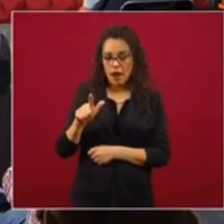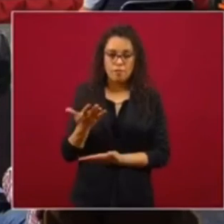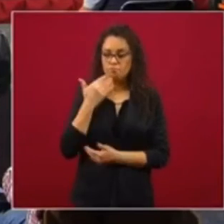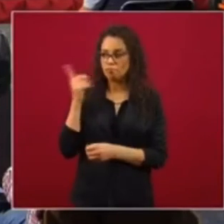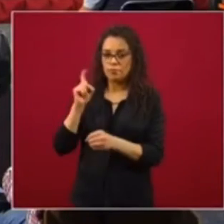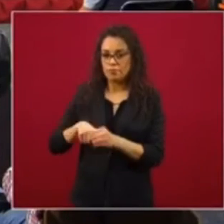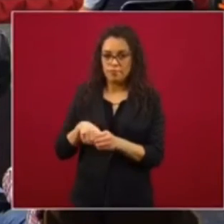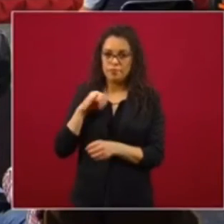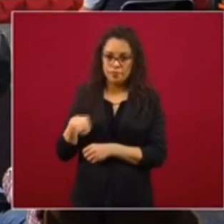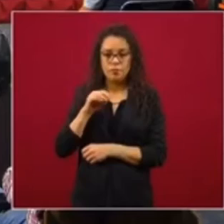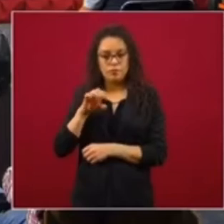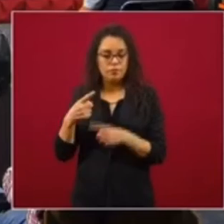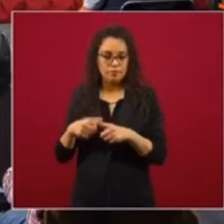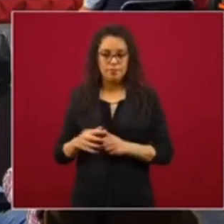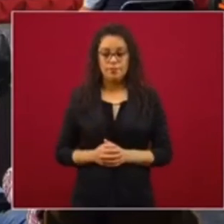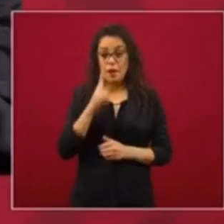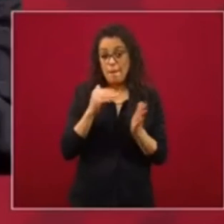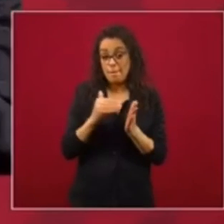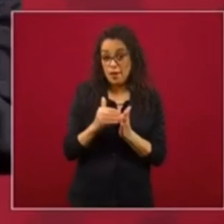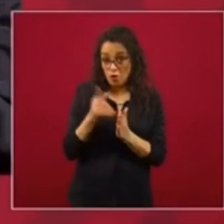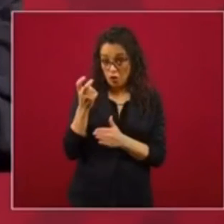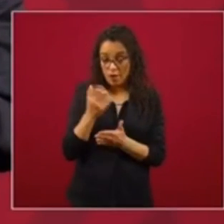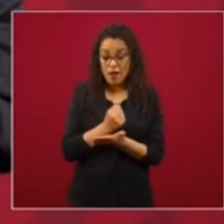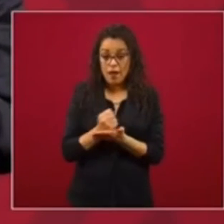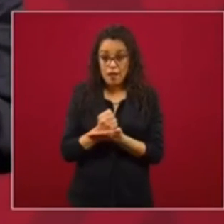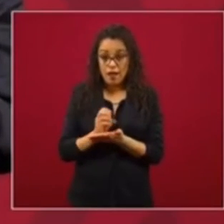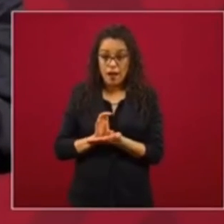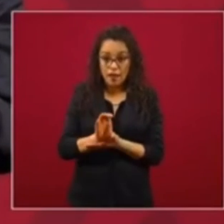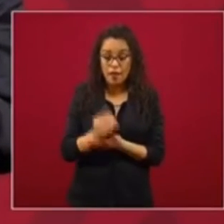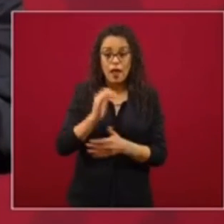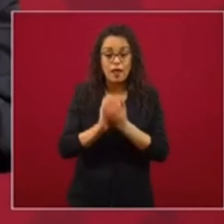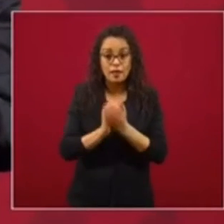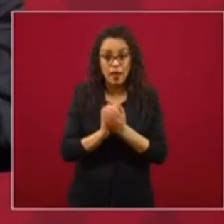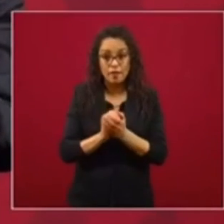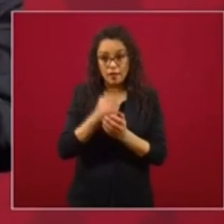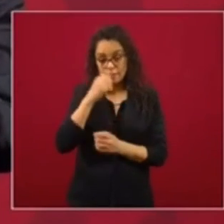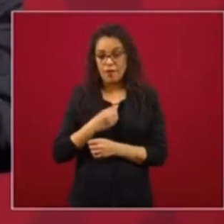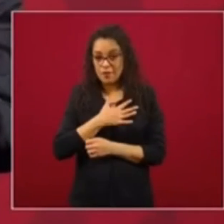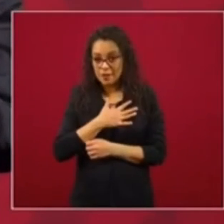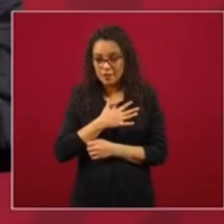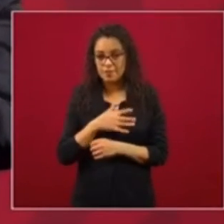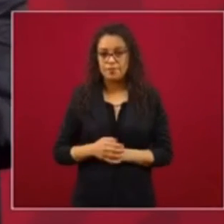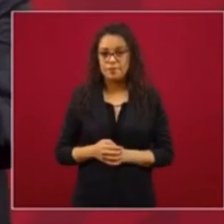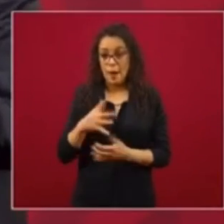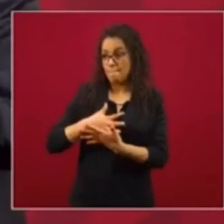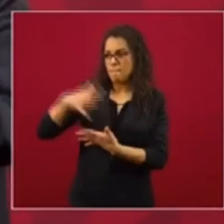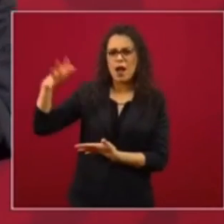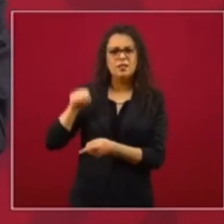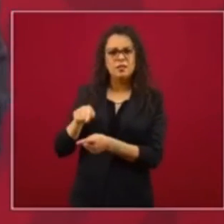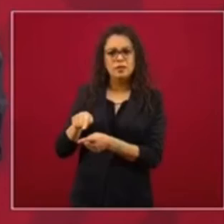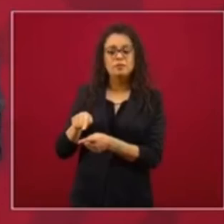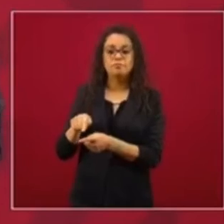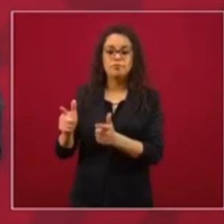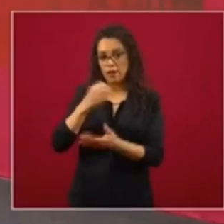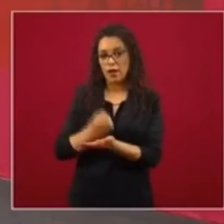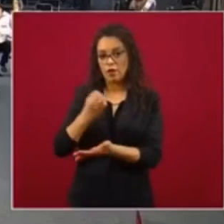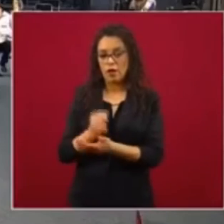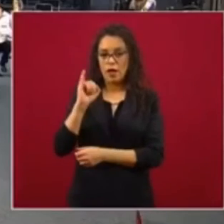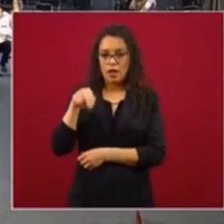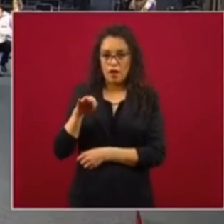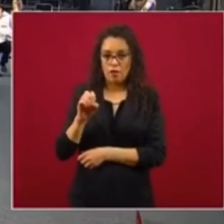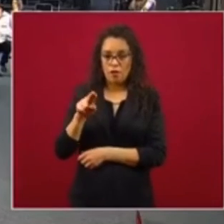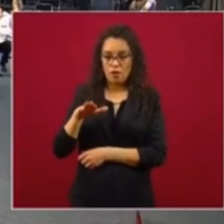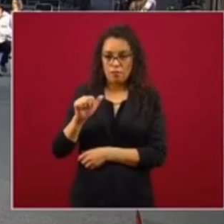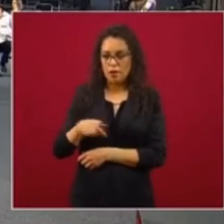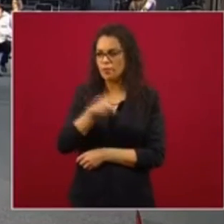créditos de bienestar y de las tandas, la mayoría es el sector informal. ¿Qué no